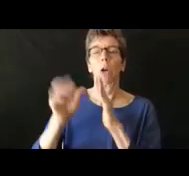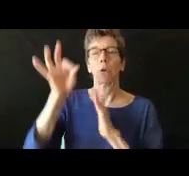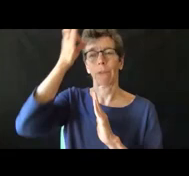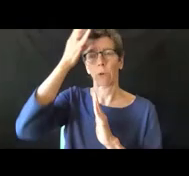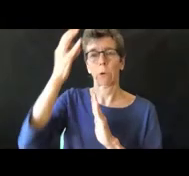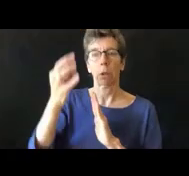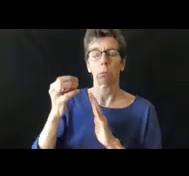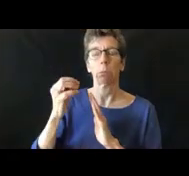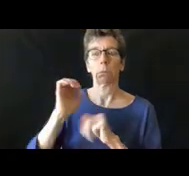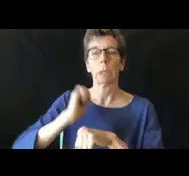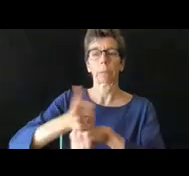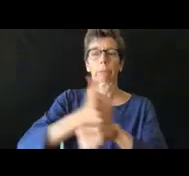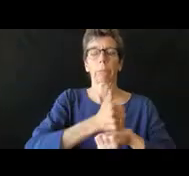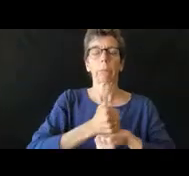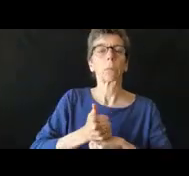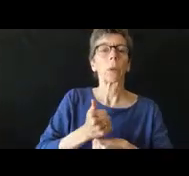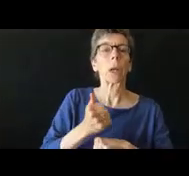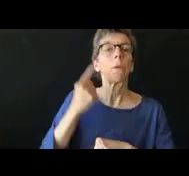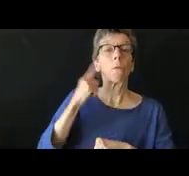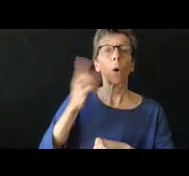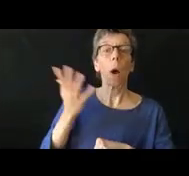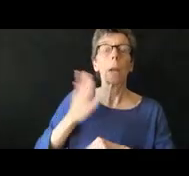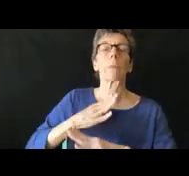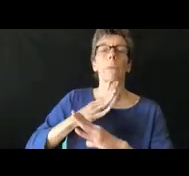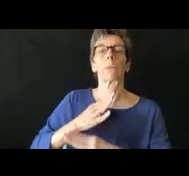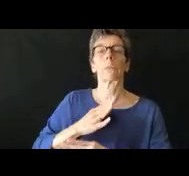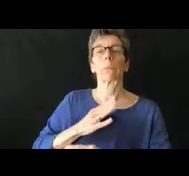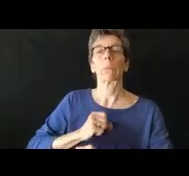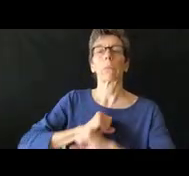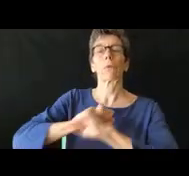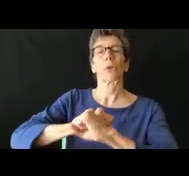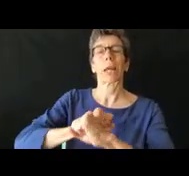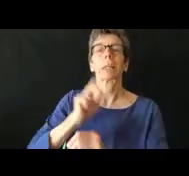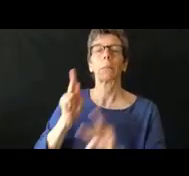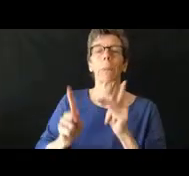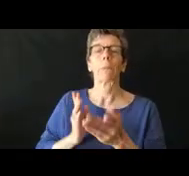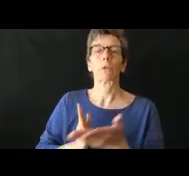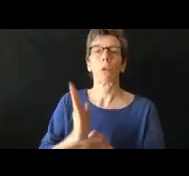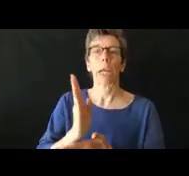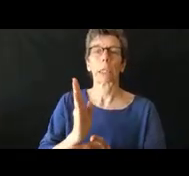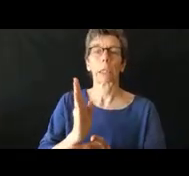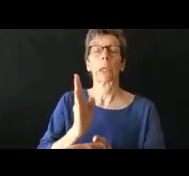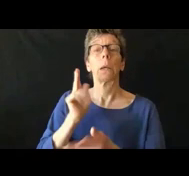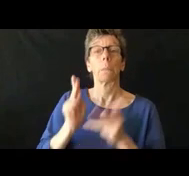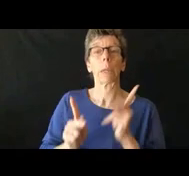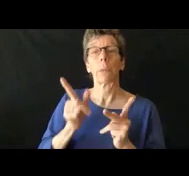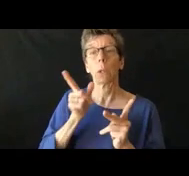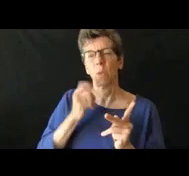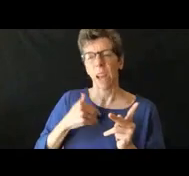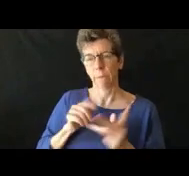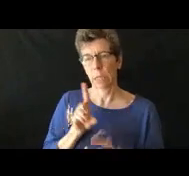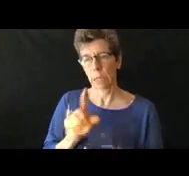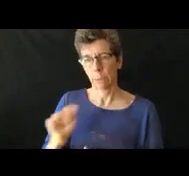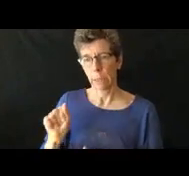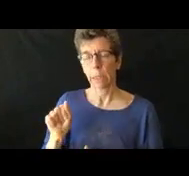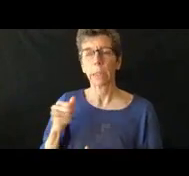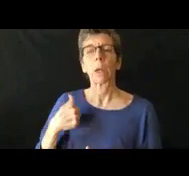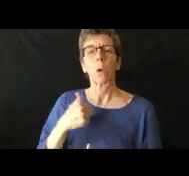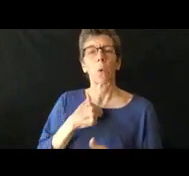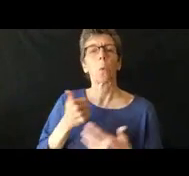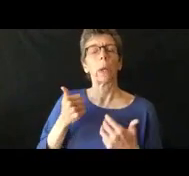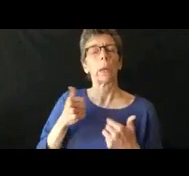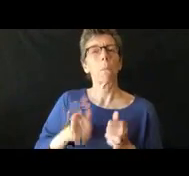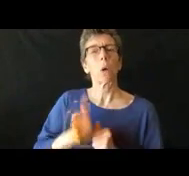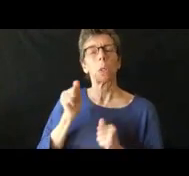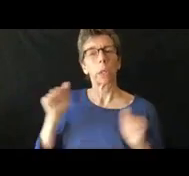los 70s u 80s para los derechos de las personas de discapacidades. Y nosotros tenemos que abordar el